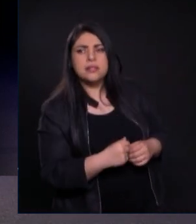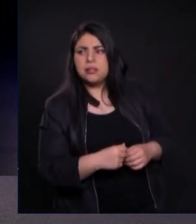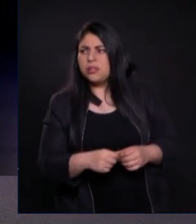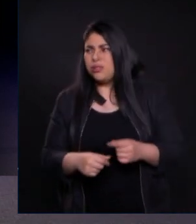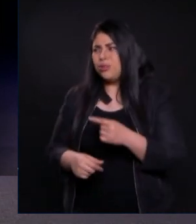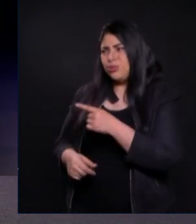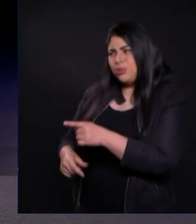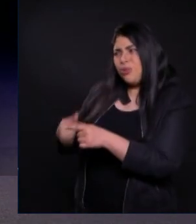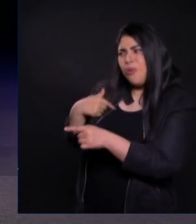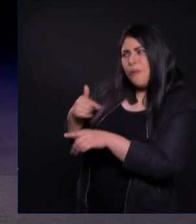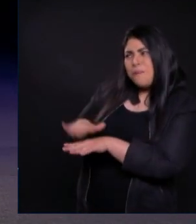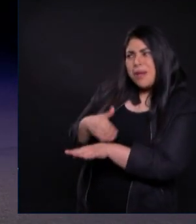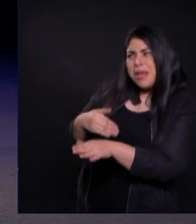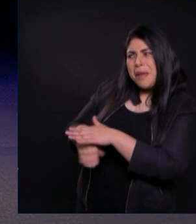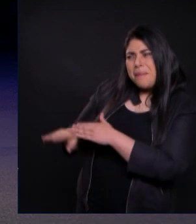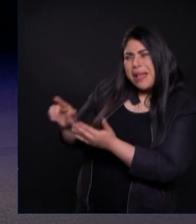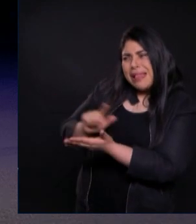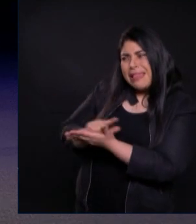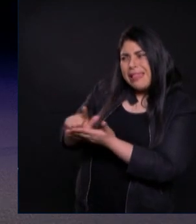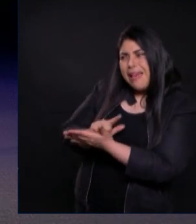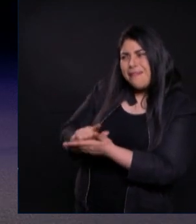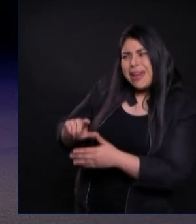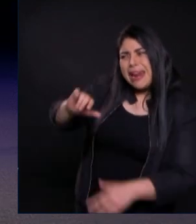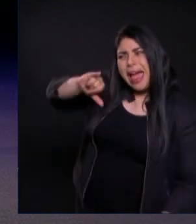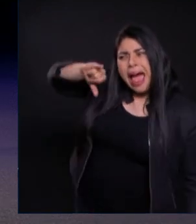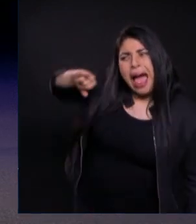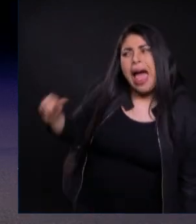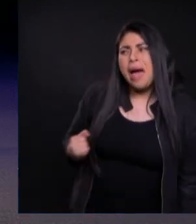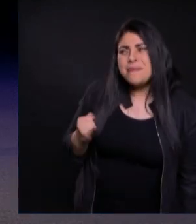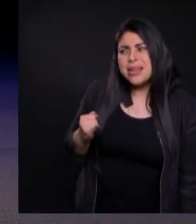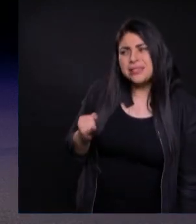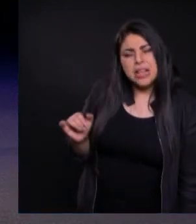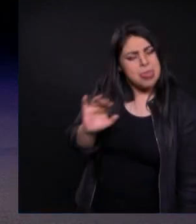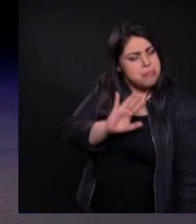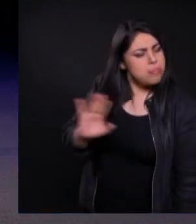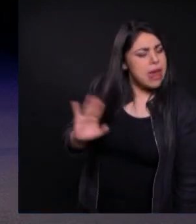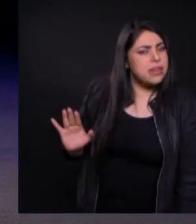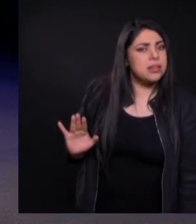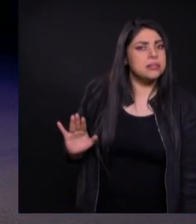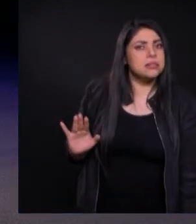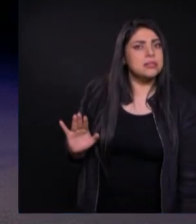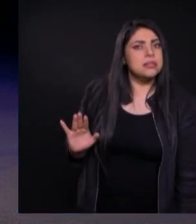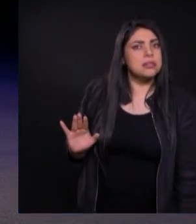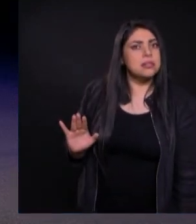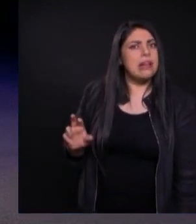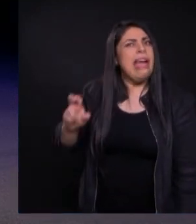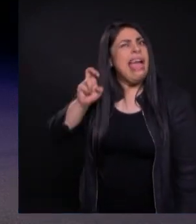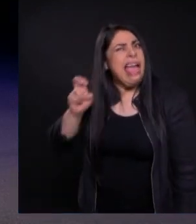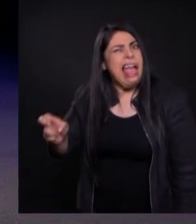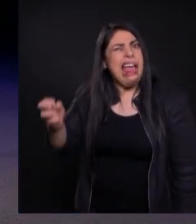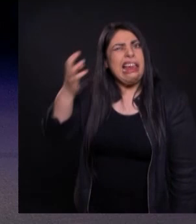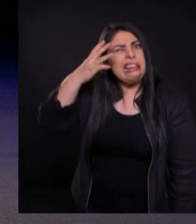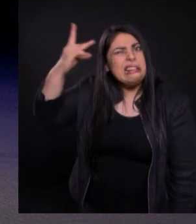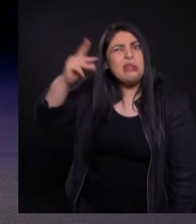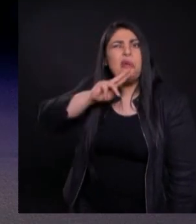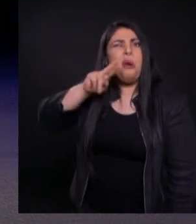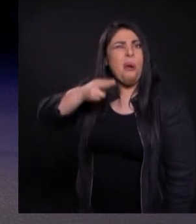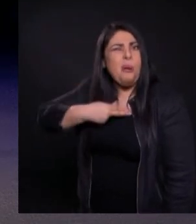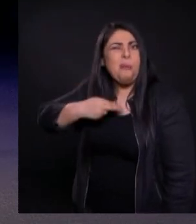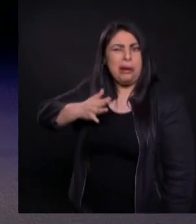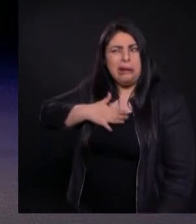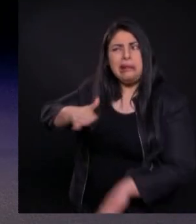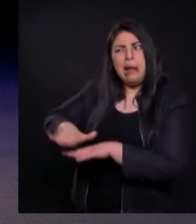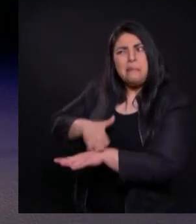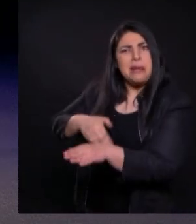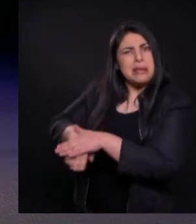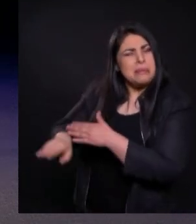¿Sabe por qué? Porque Pedro Tenía el concepto De que si Jesús Era su Señor ¿Cómo era posible Que él se iba a humillar A lavarle los pies?